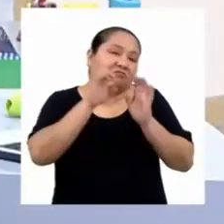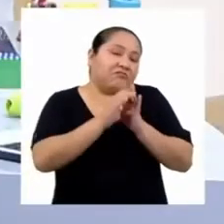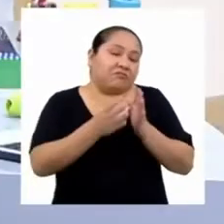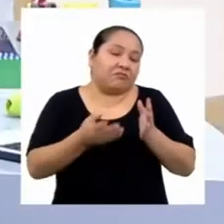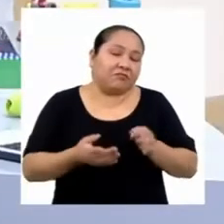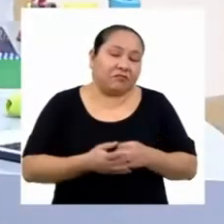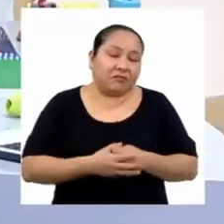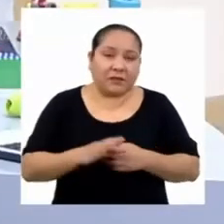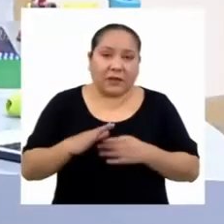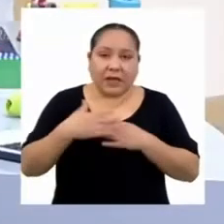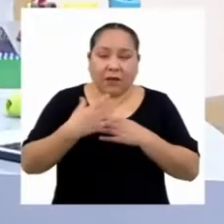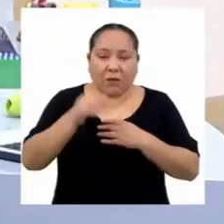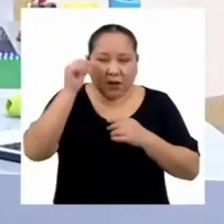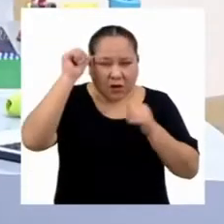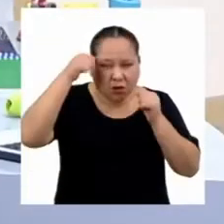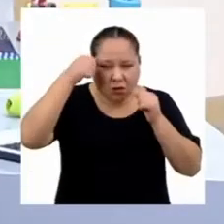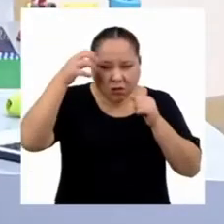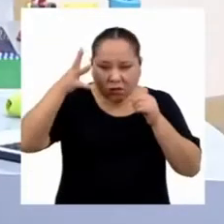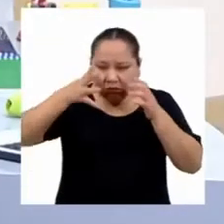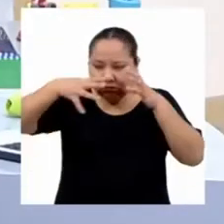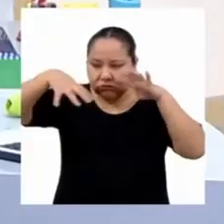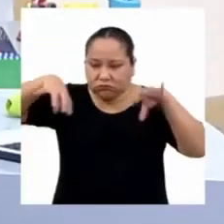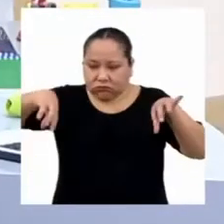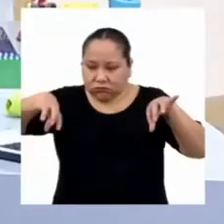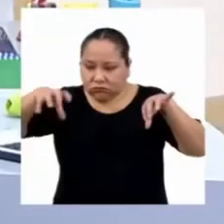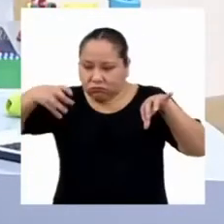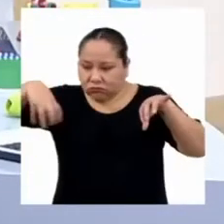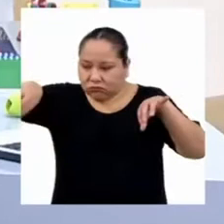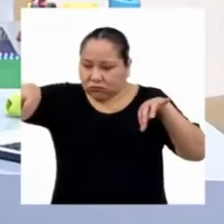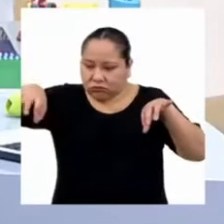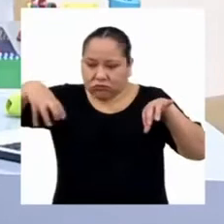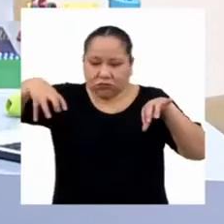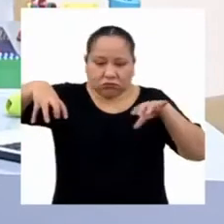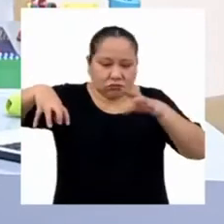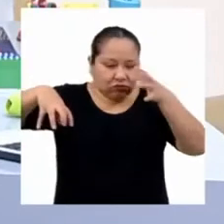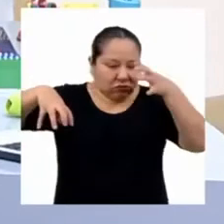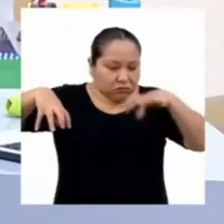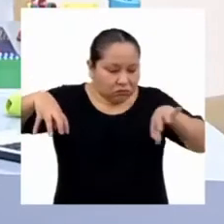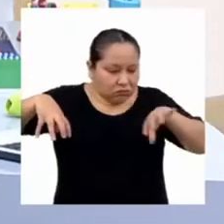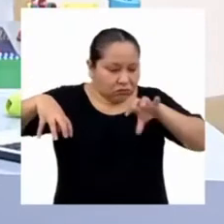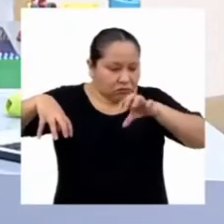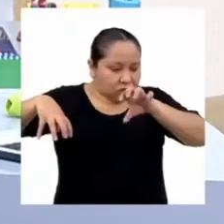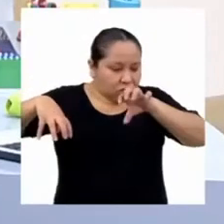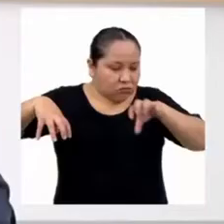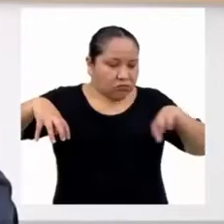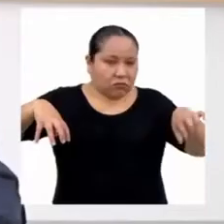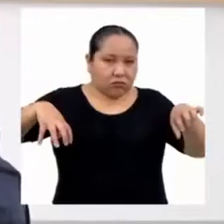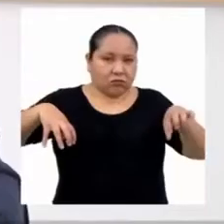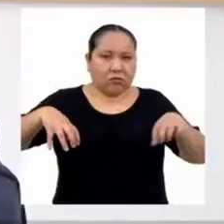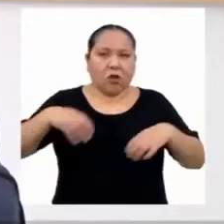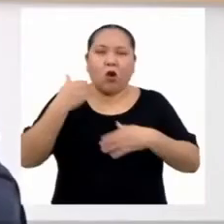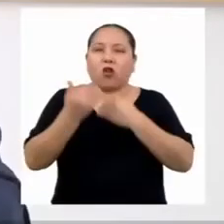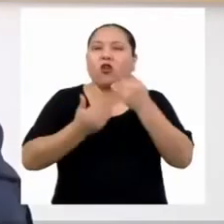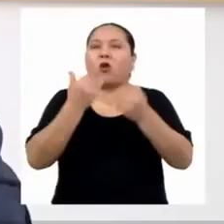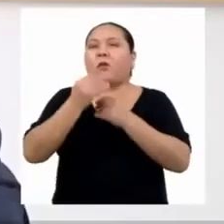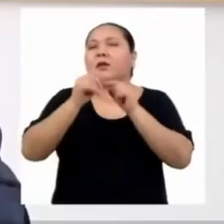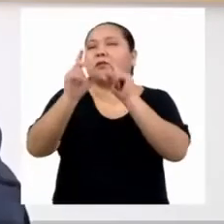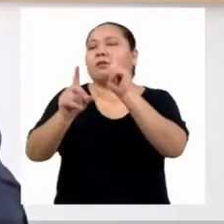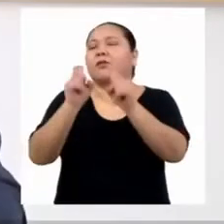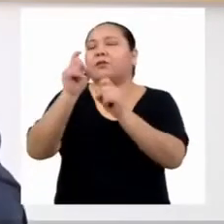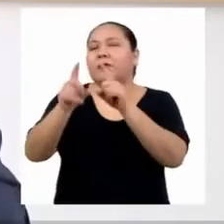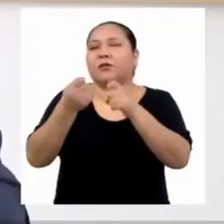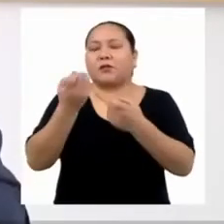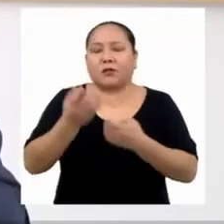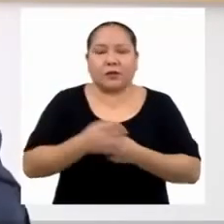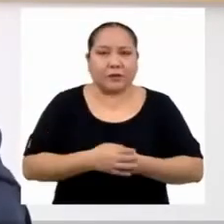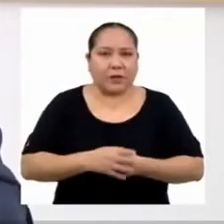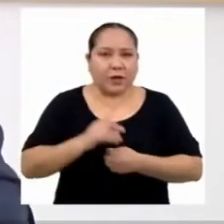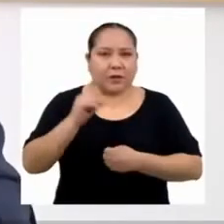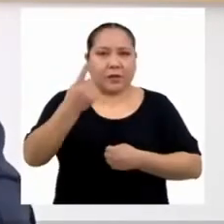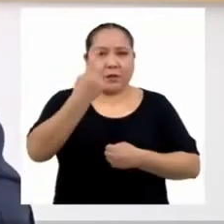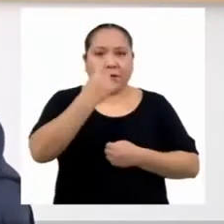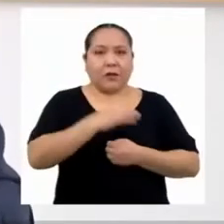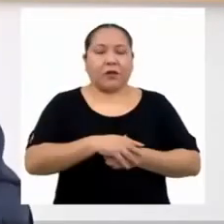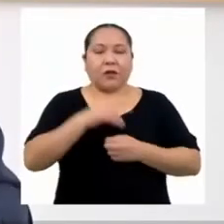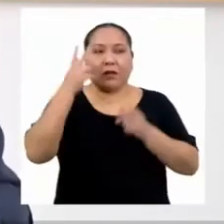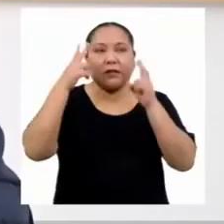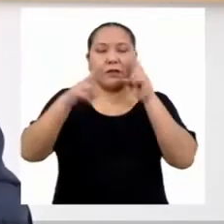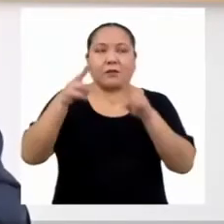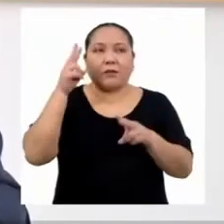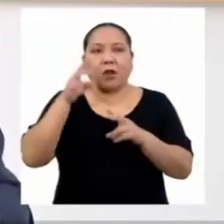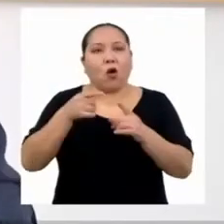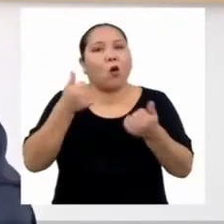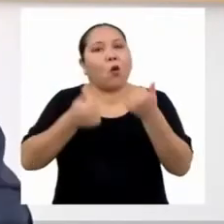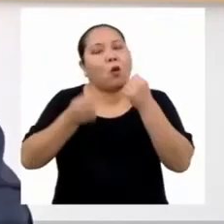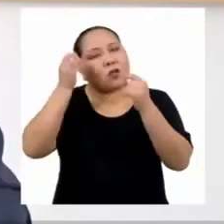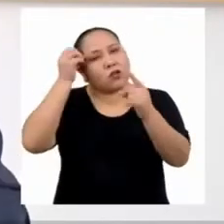Después de recordar todo esto, profesor, ¿cuáles son los pasos para elaborar una encuesta? El primer paso siempre es definir el